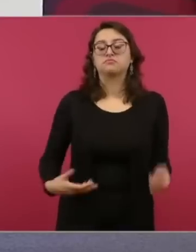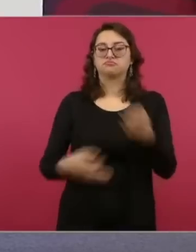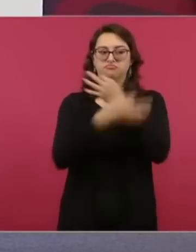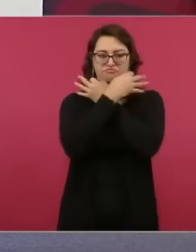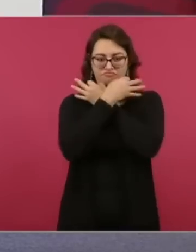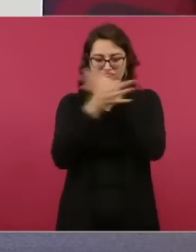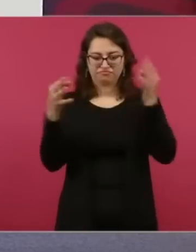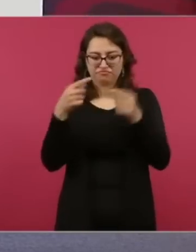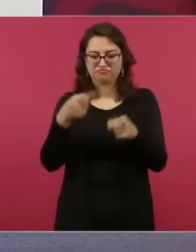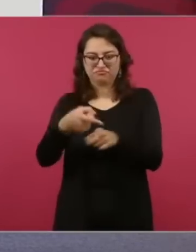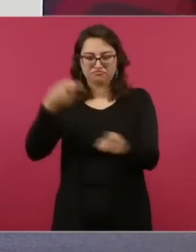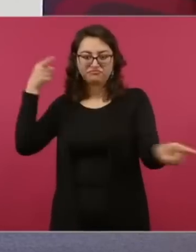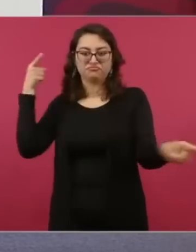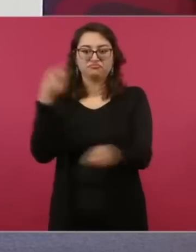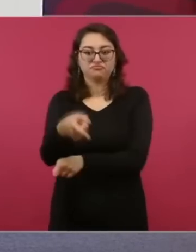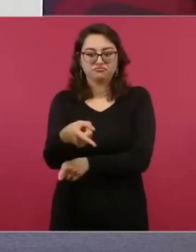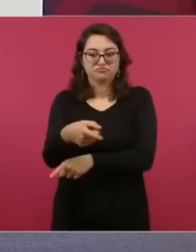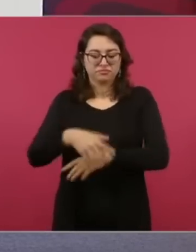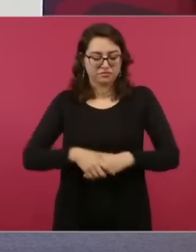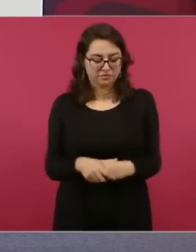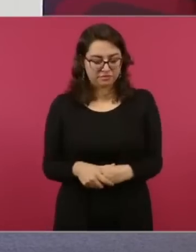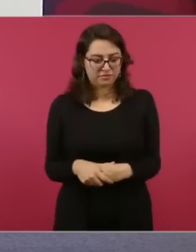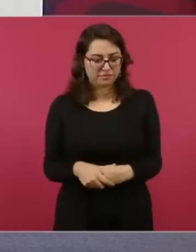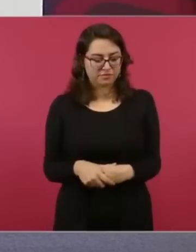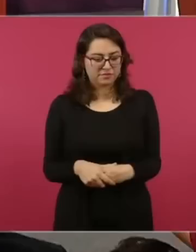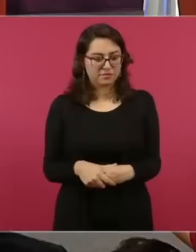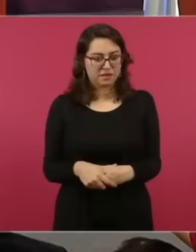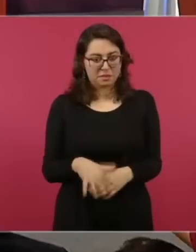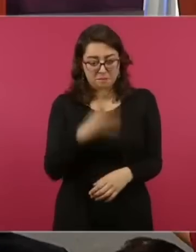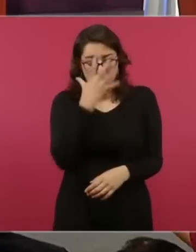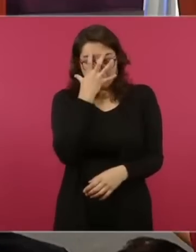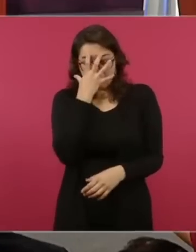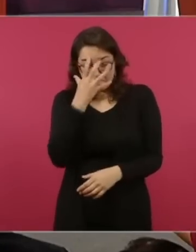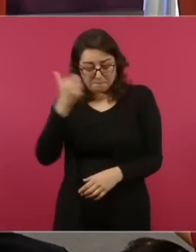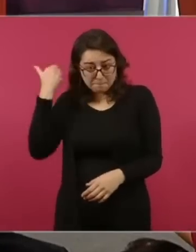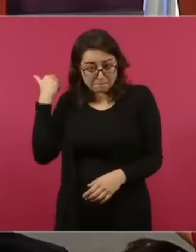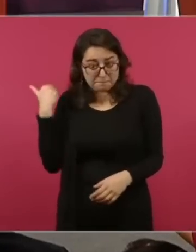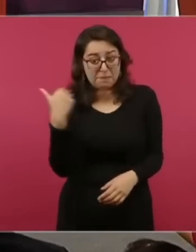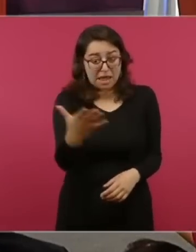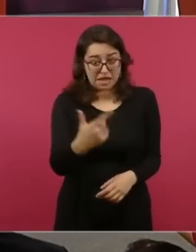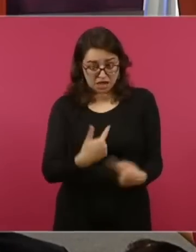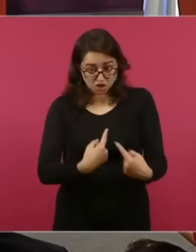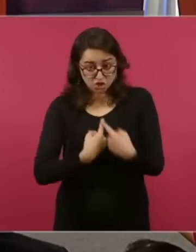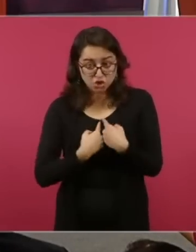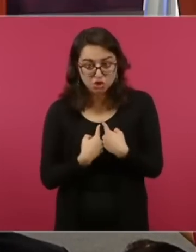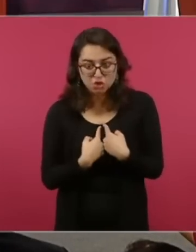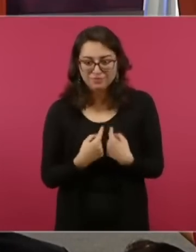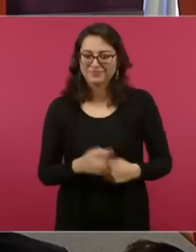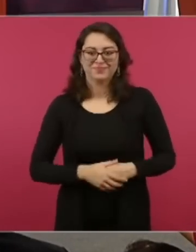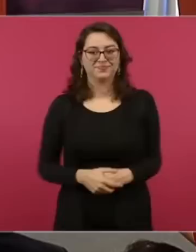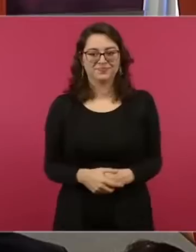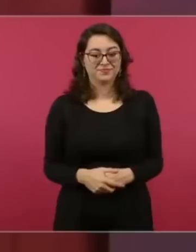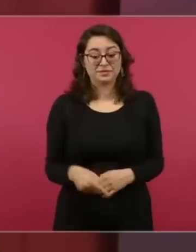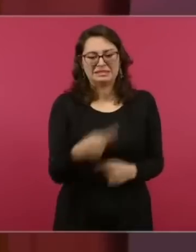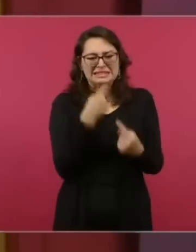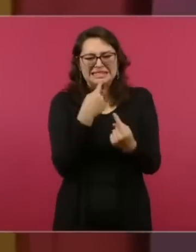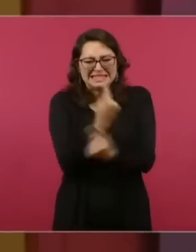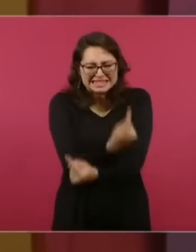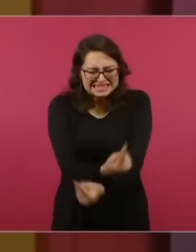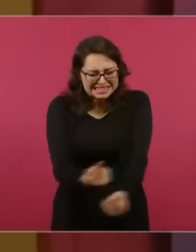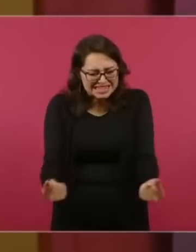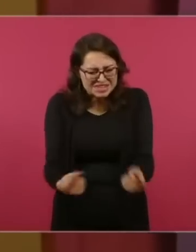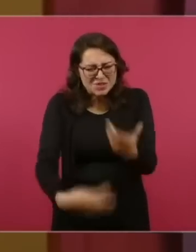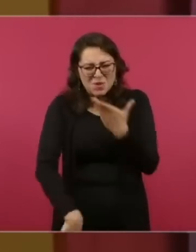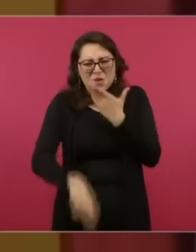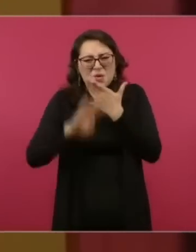presidente, es que las fuerzas oscuras que no dan la cara se valgan de niños para decir un